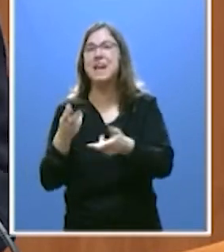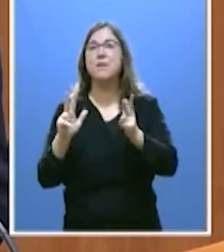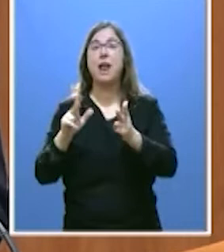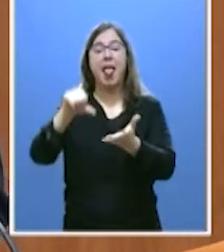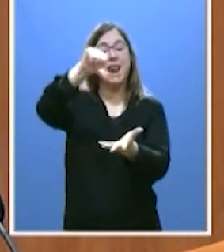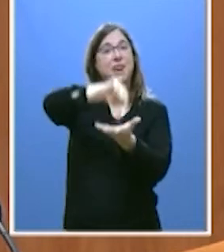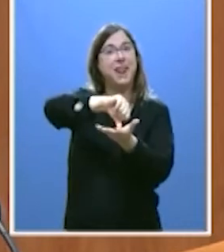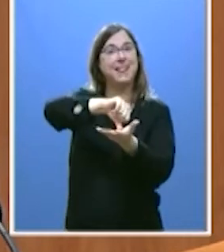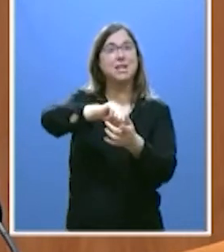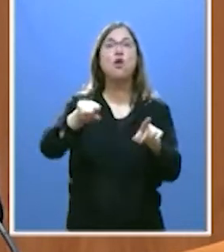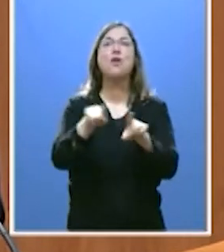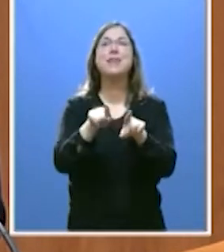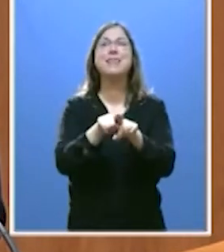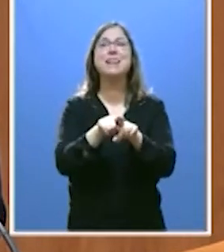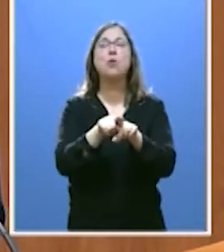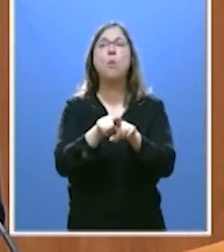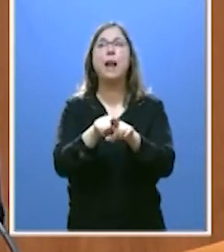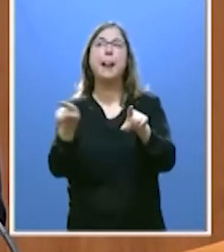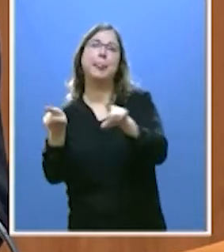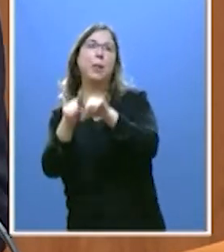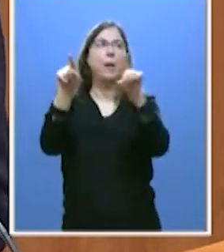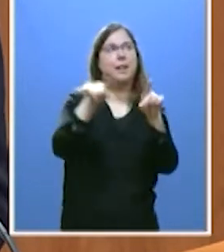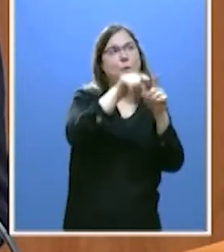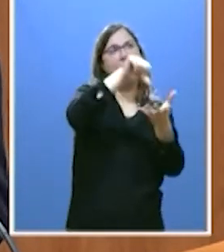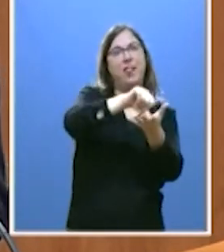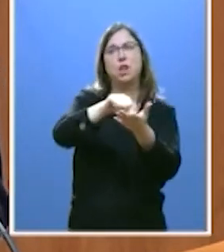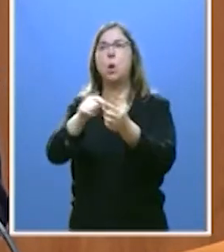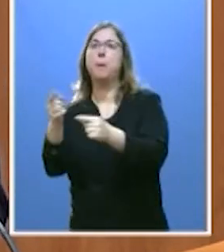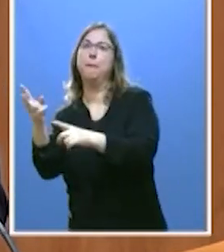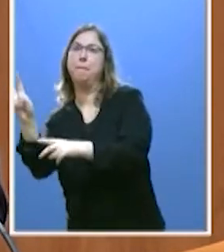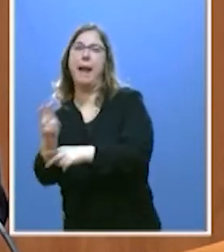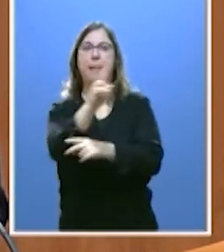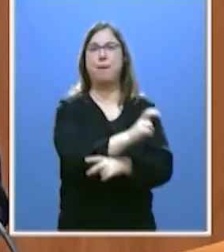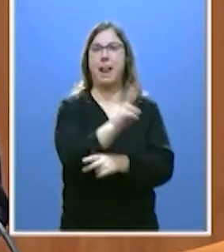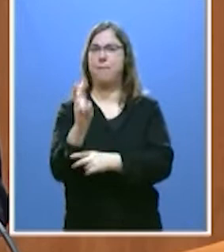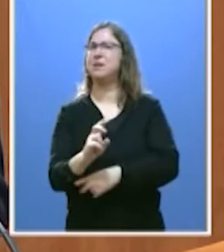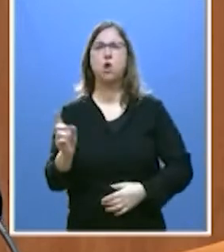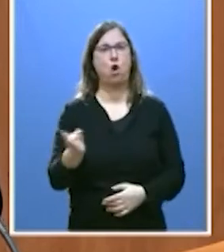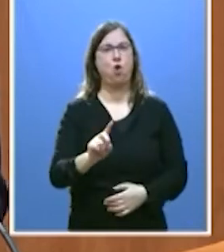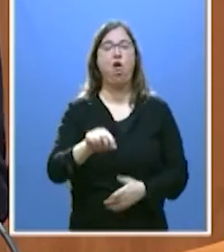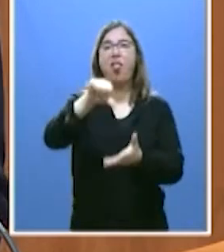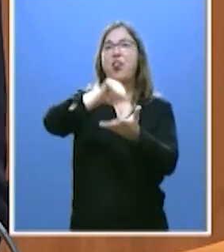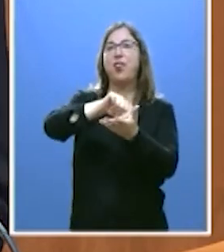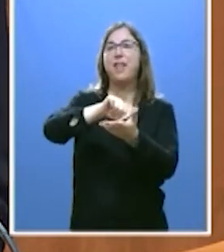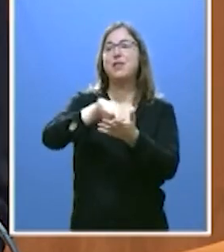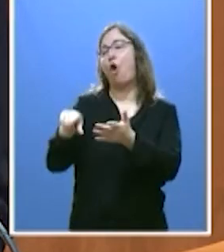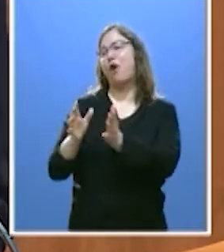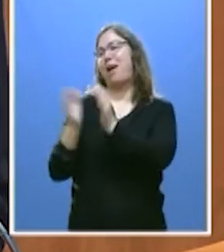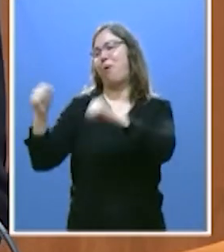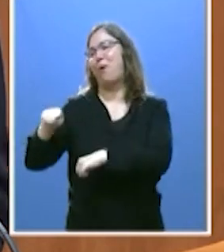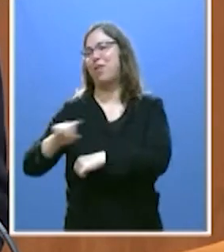político no es un lugar equidistante. El centro no se define porque uno pacte hoy con uno